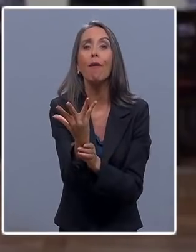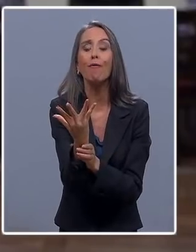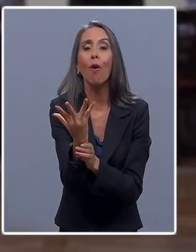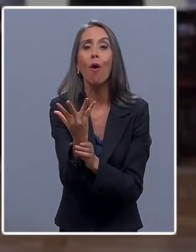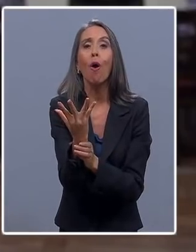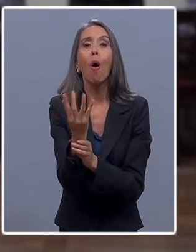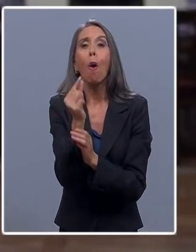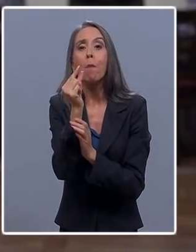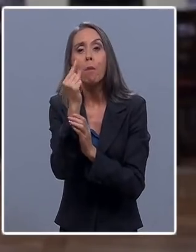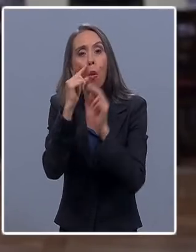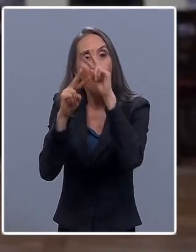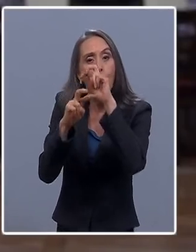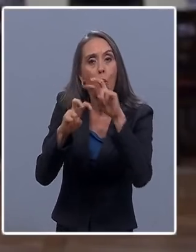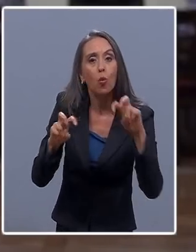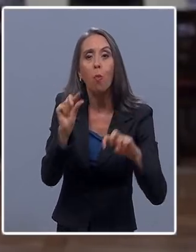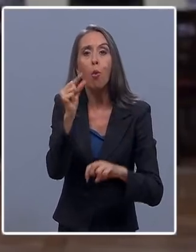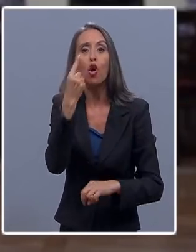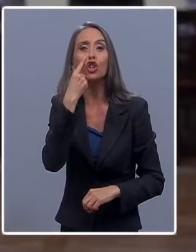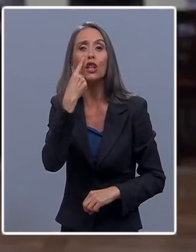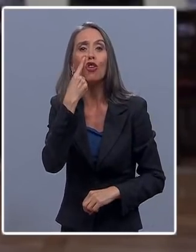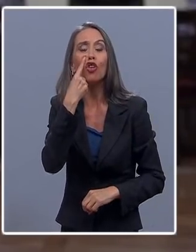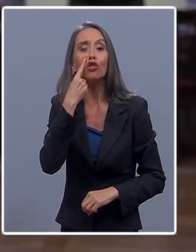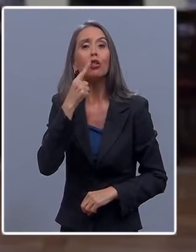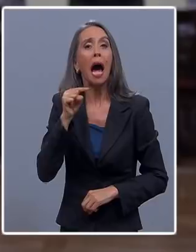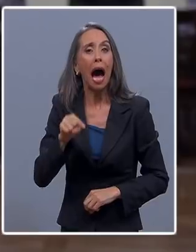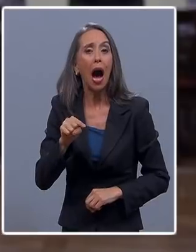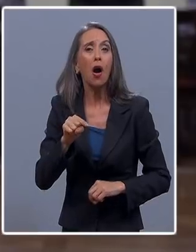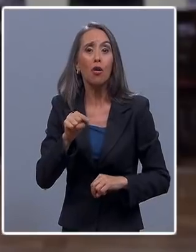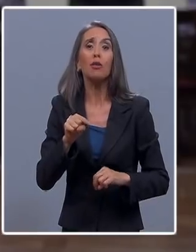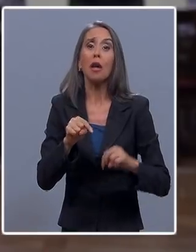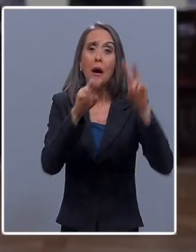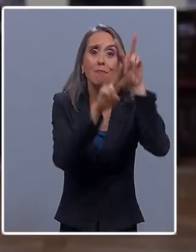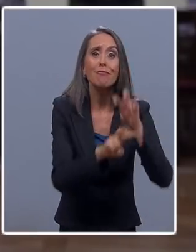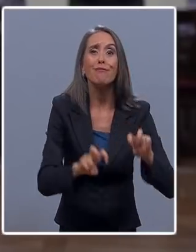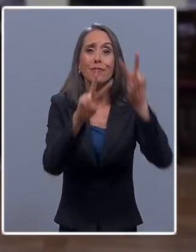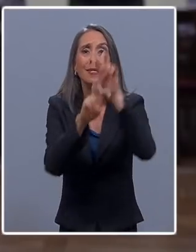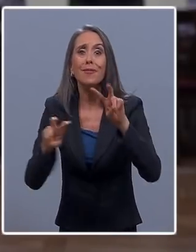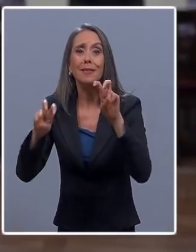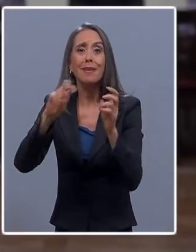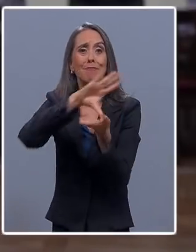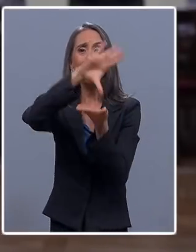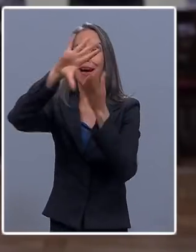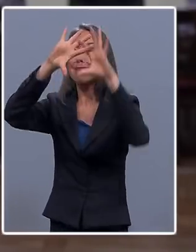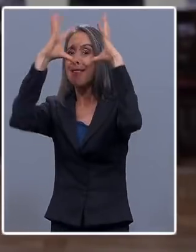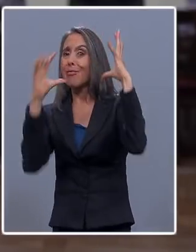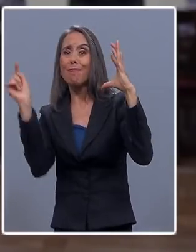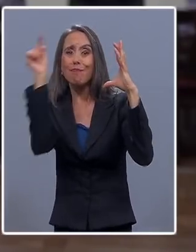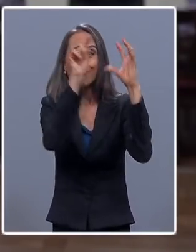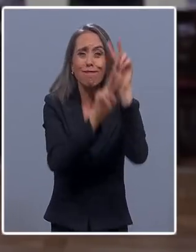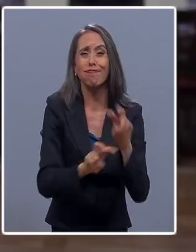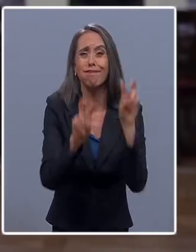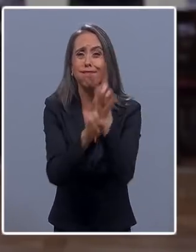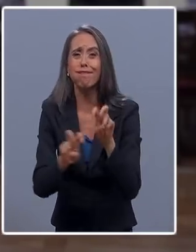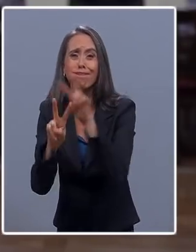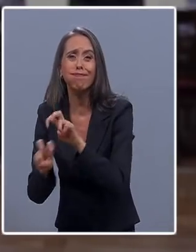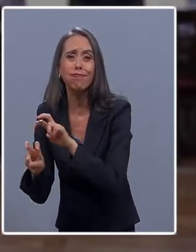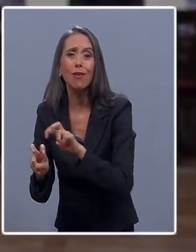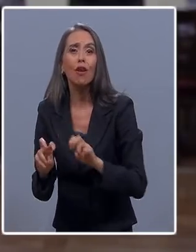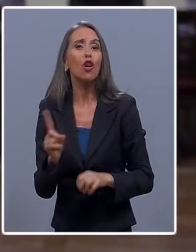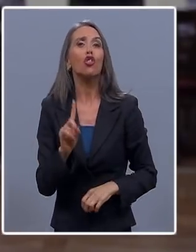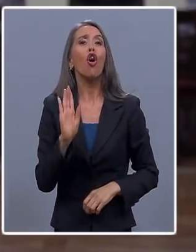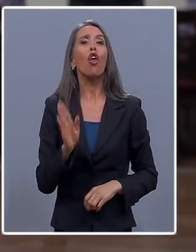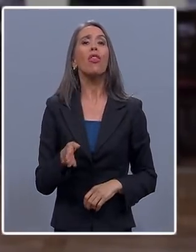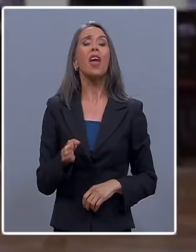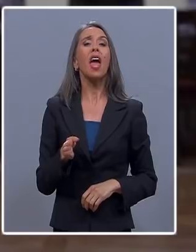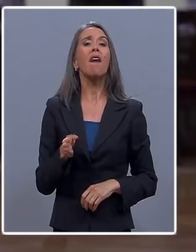es muy poco conocida y aún está siendo intensamente investigada en el mundo entero. Por eso, no debemos